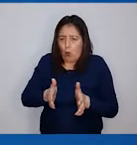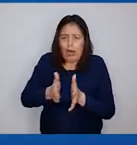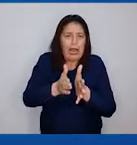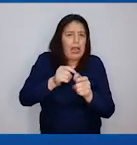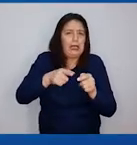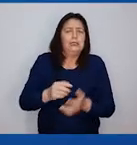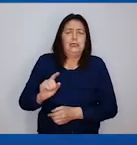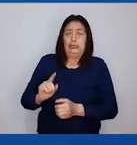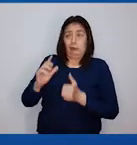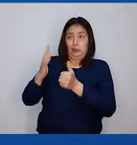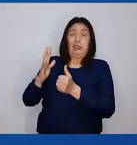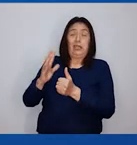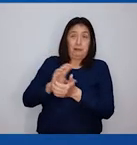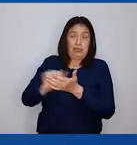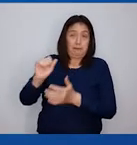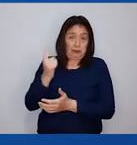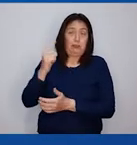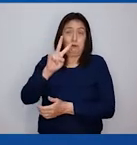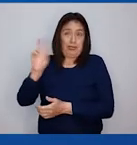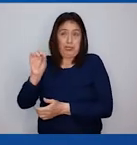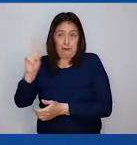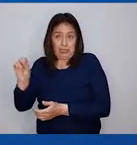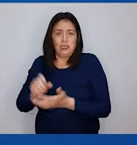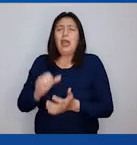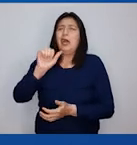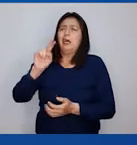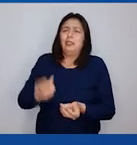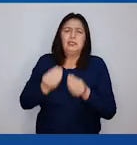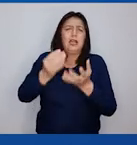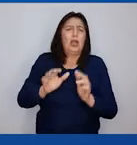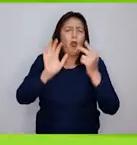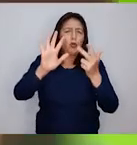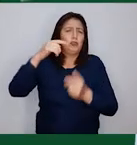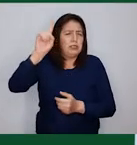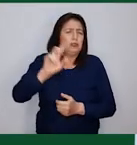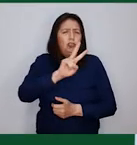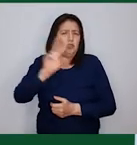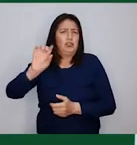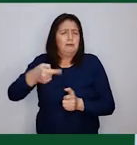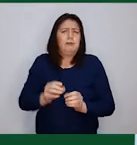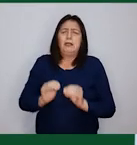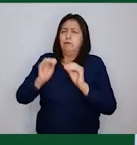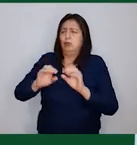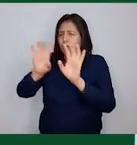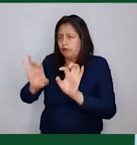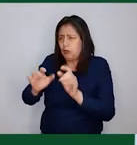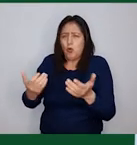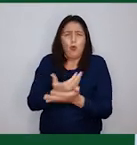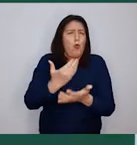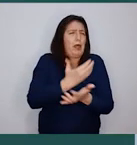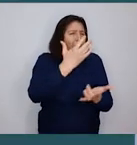segundo semestre del 2019, la ANA designó más de 8.200.000 soles para la instalación de modernos